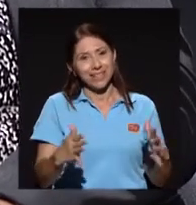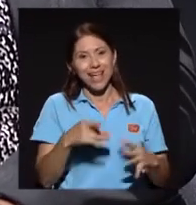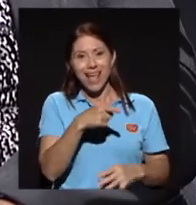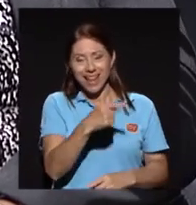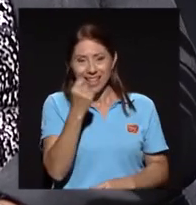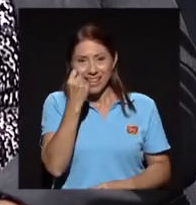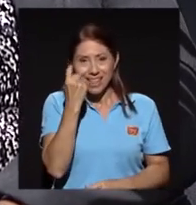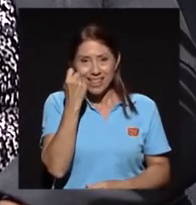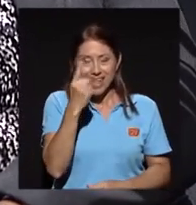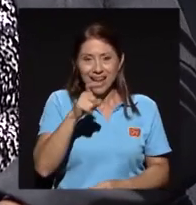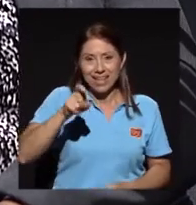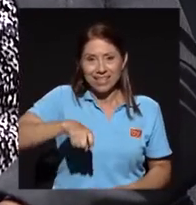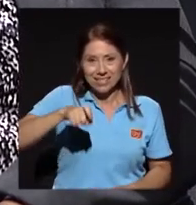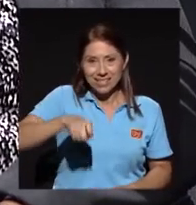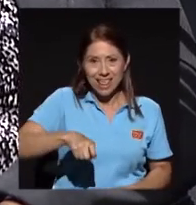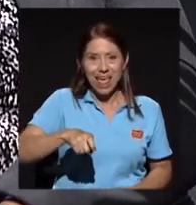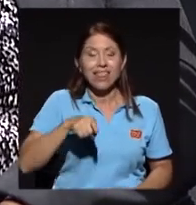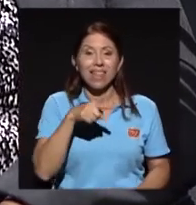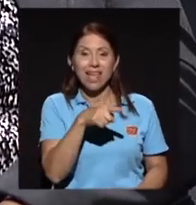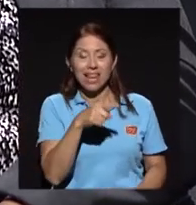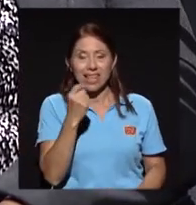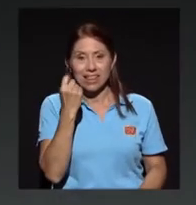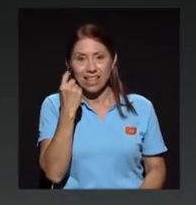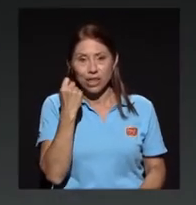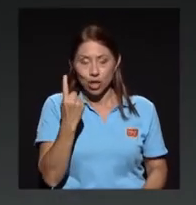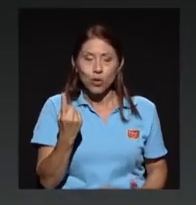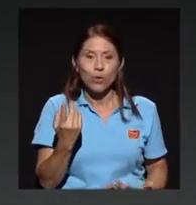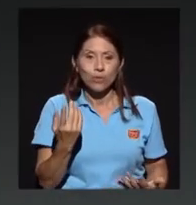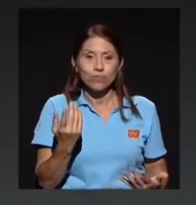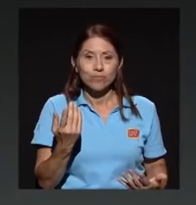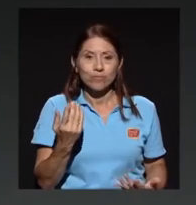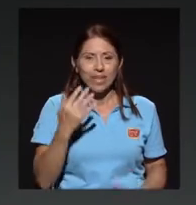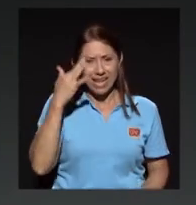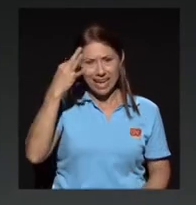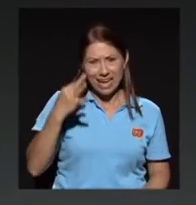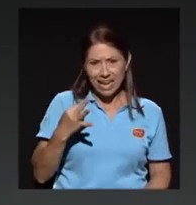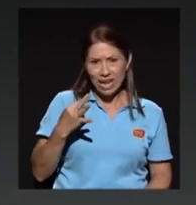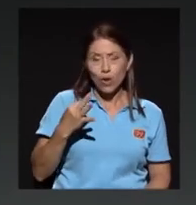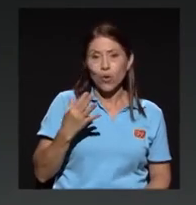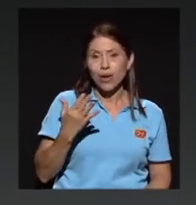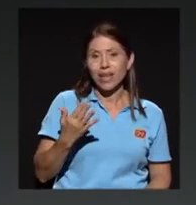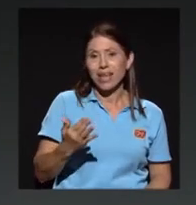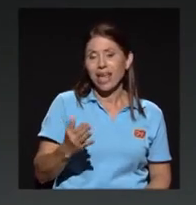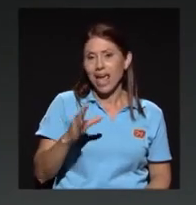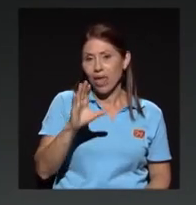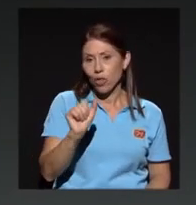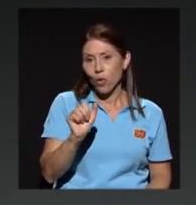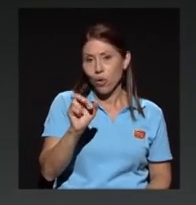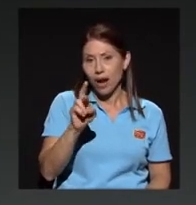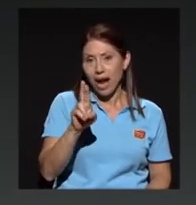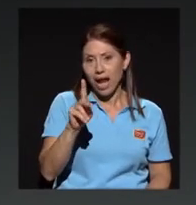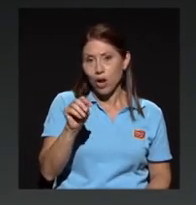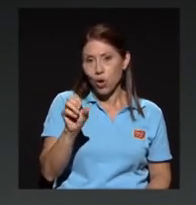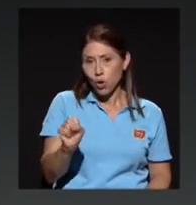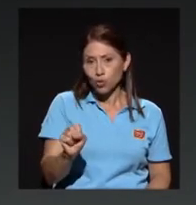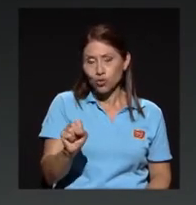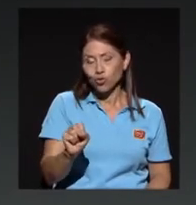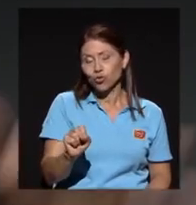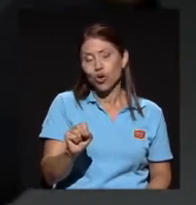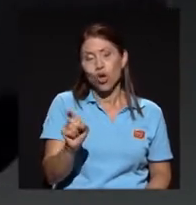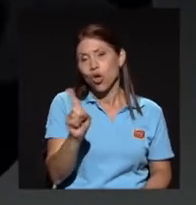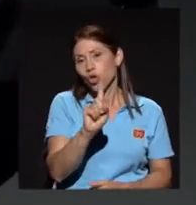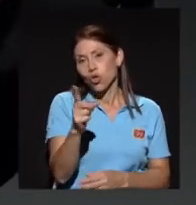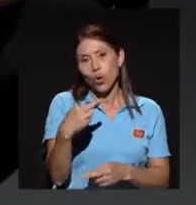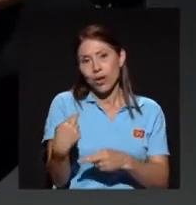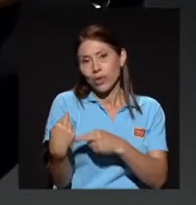entendía la necesidad, entendió, creo que a don Carlos, y nos debe quedar como un minuto de este segmento, no le tocó